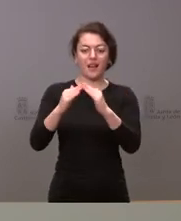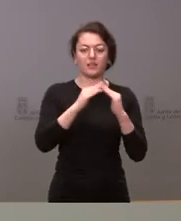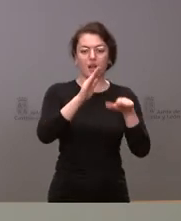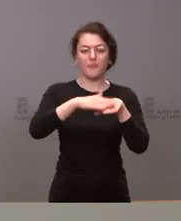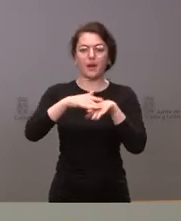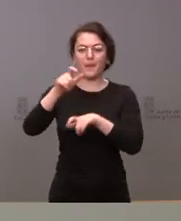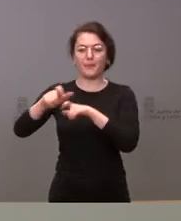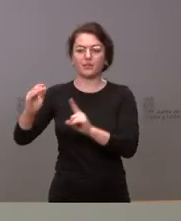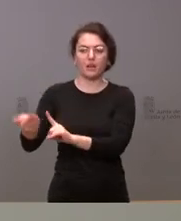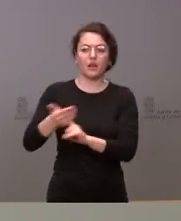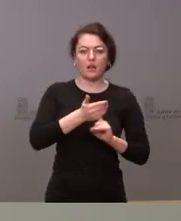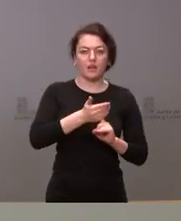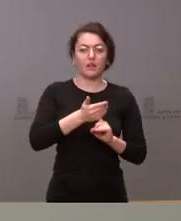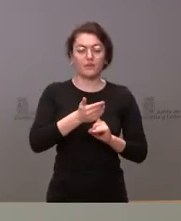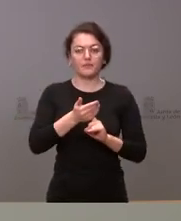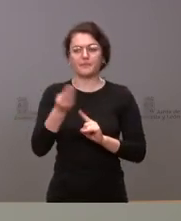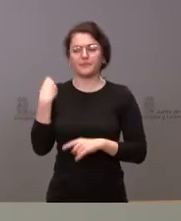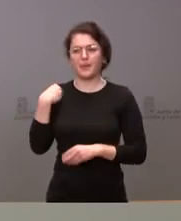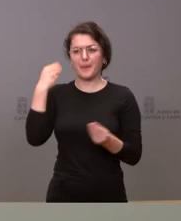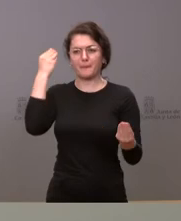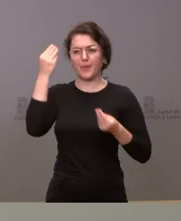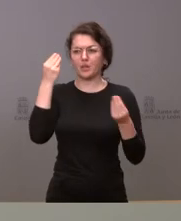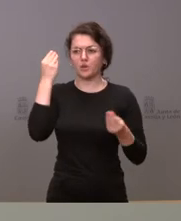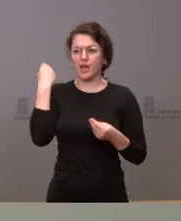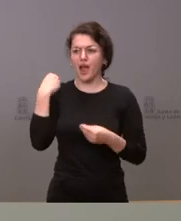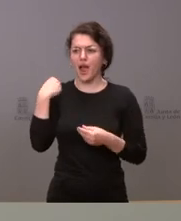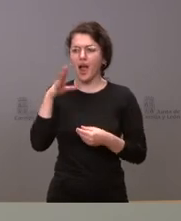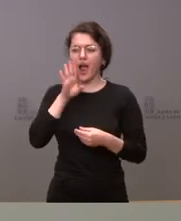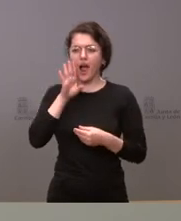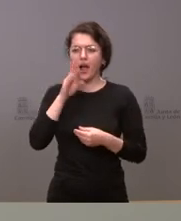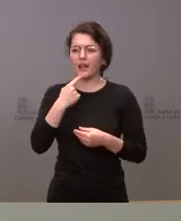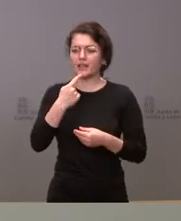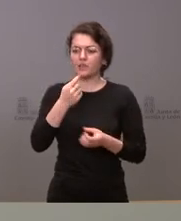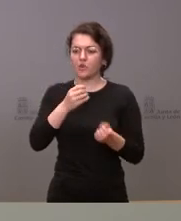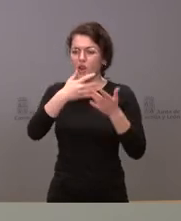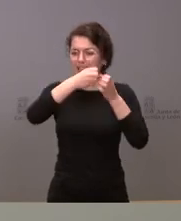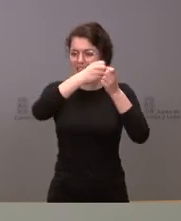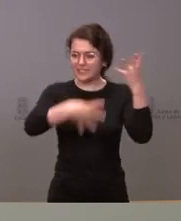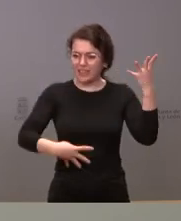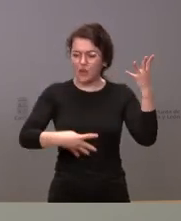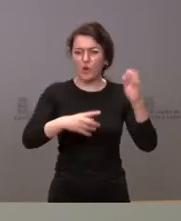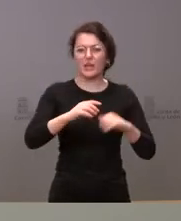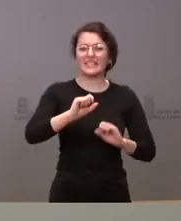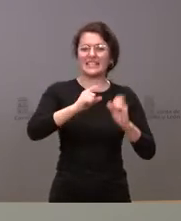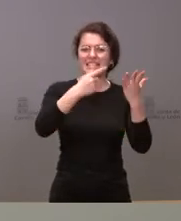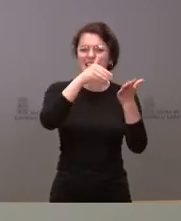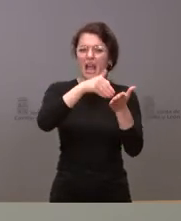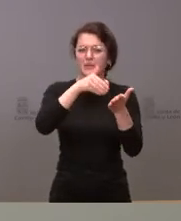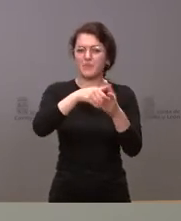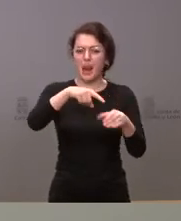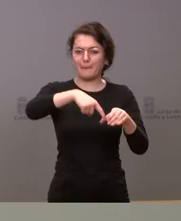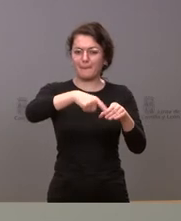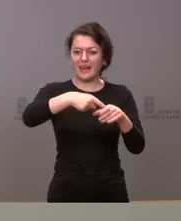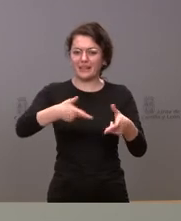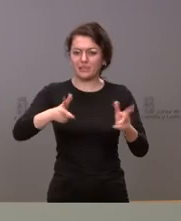habíamos informado en algún momento que teníamos un listado de algo más de 2.600 plazas disponibles también les detallé la situación por